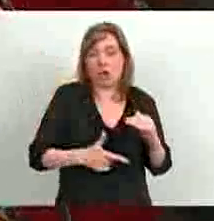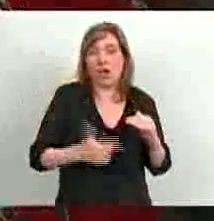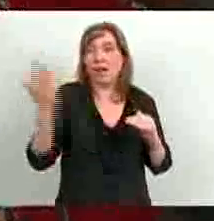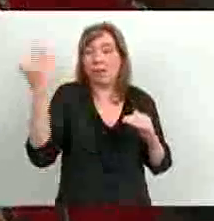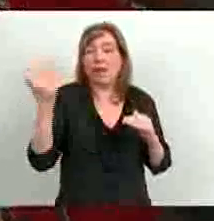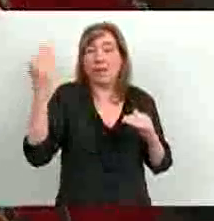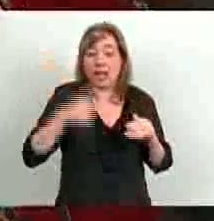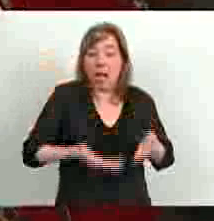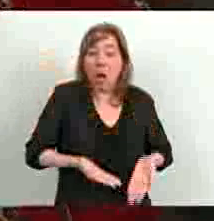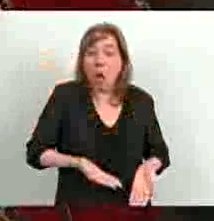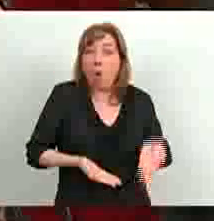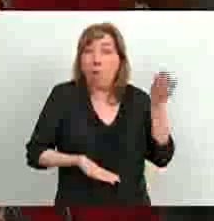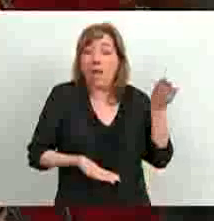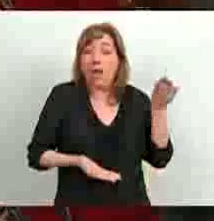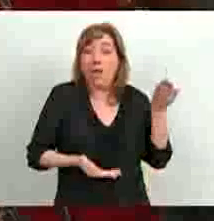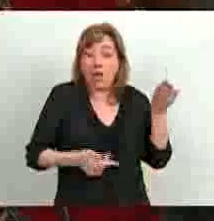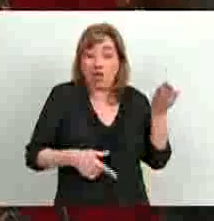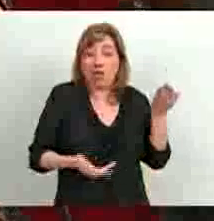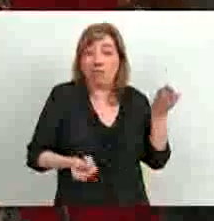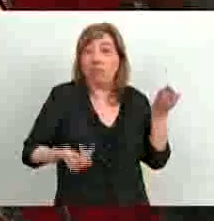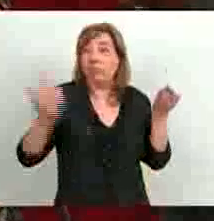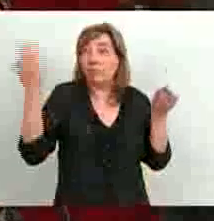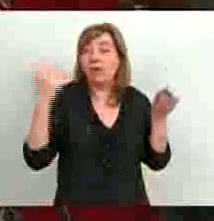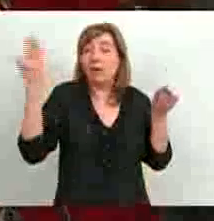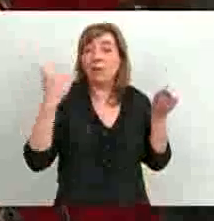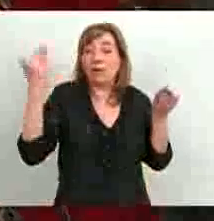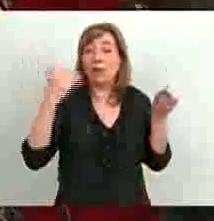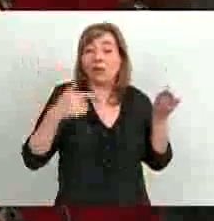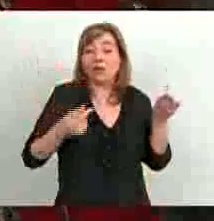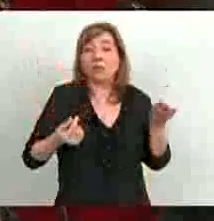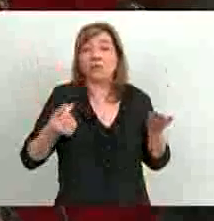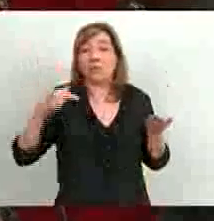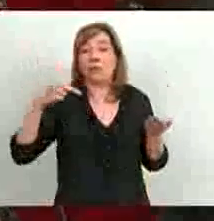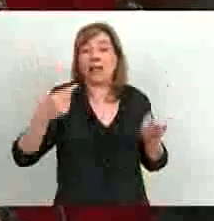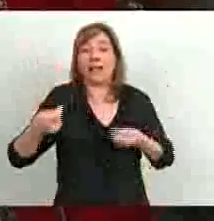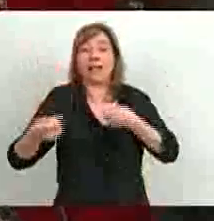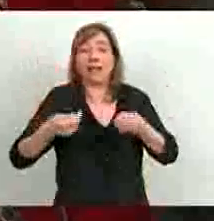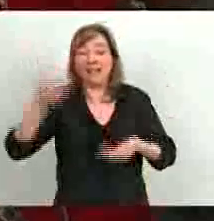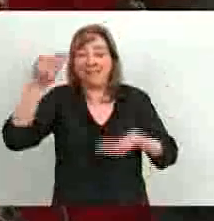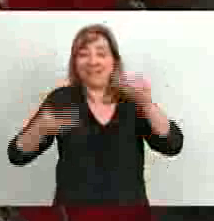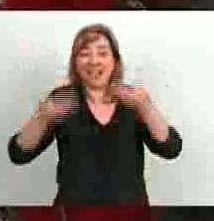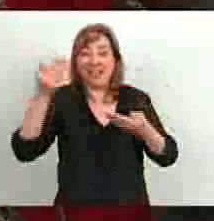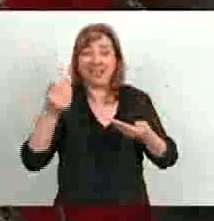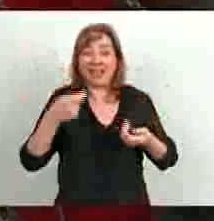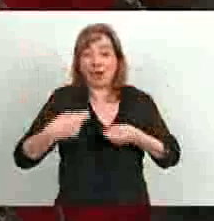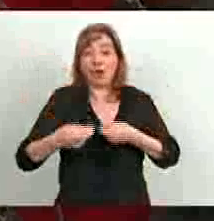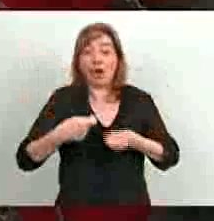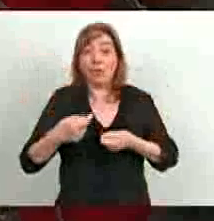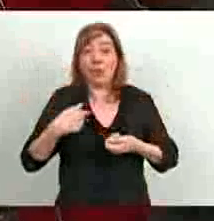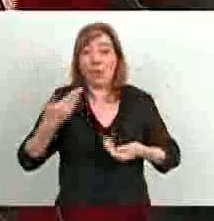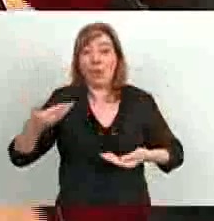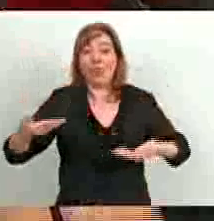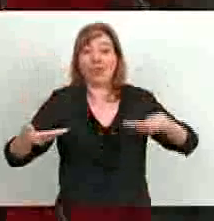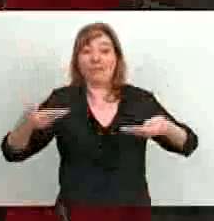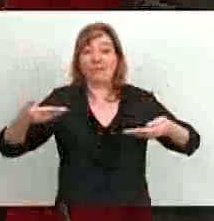aumento de importaciones en combustibles que tuvimos, la balanza superhabitaria comercial hubiera llegado a 15.000 millones